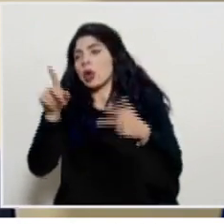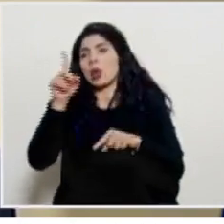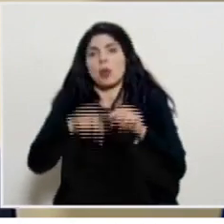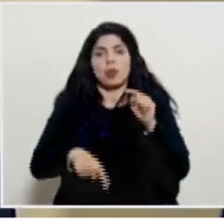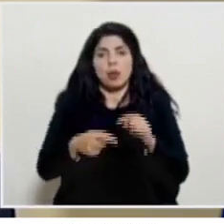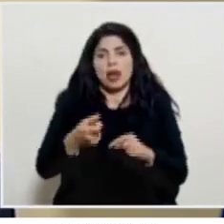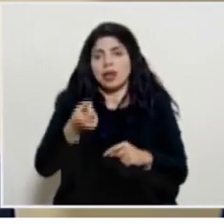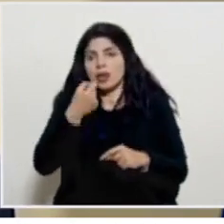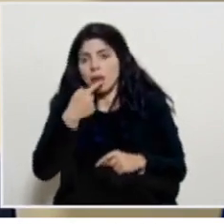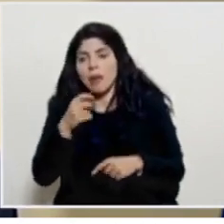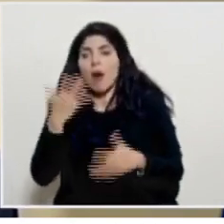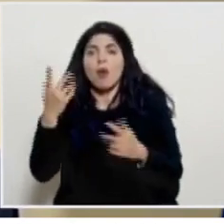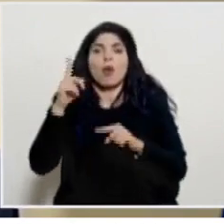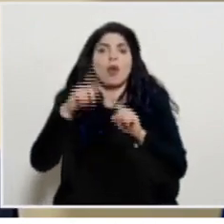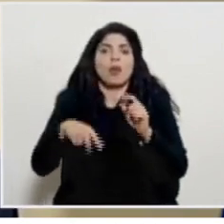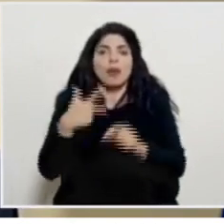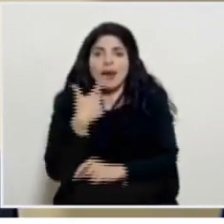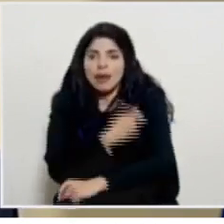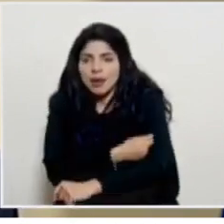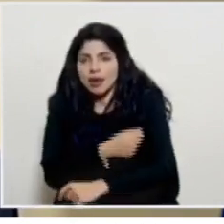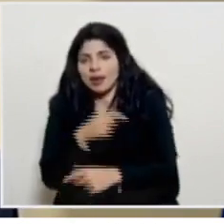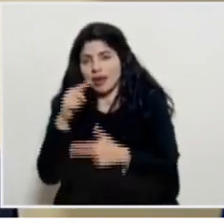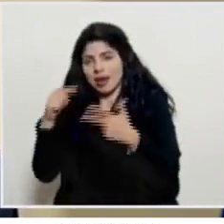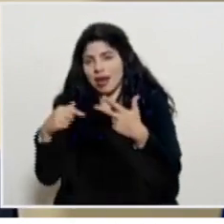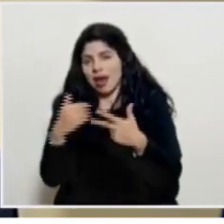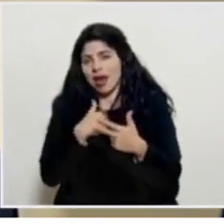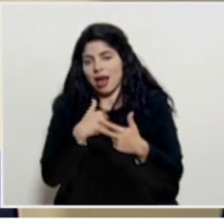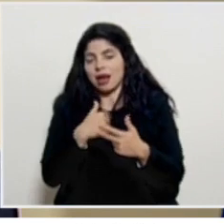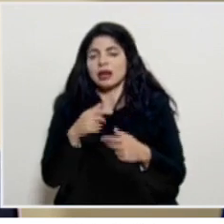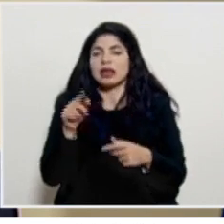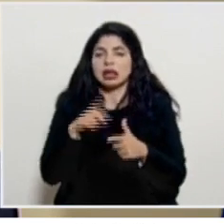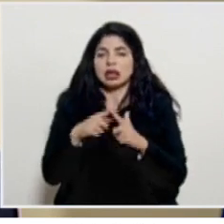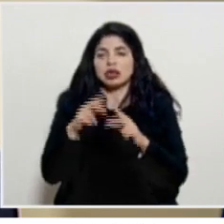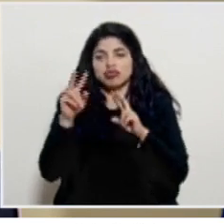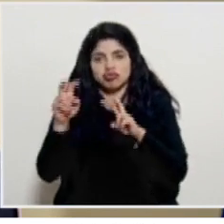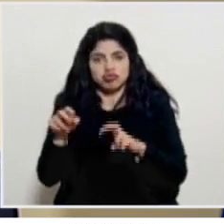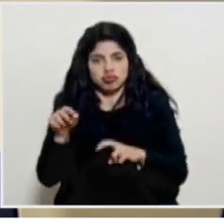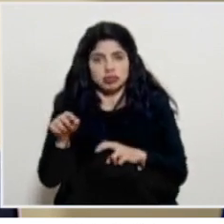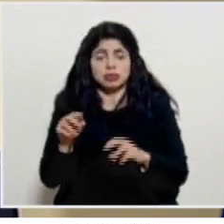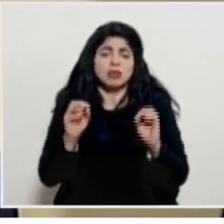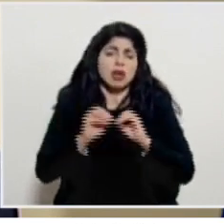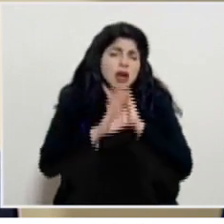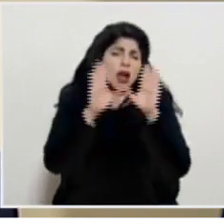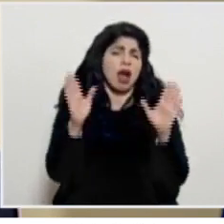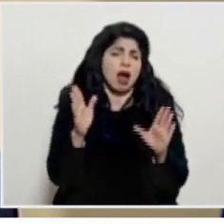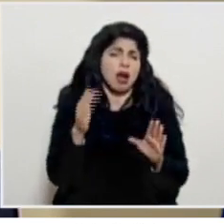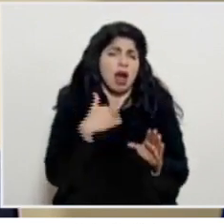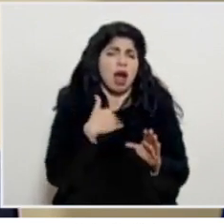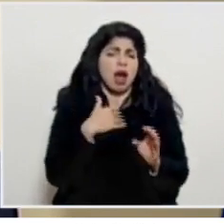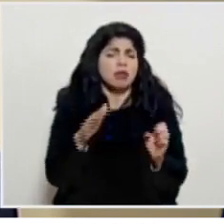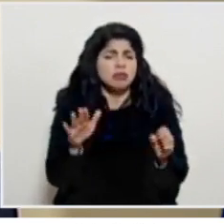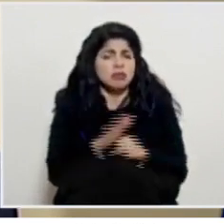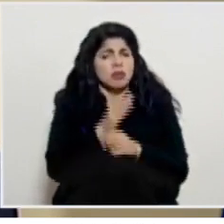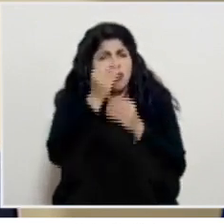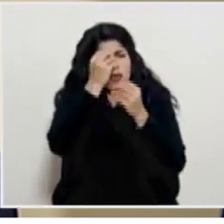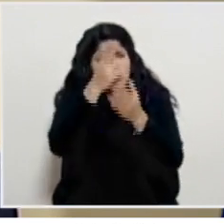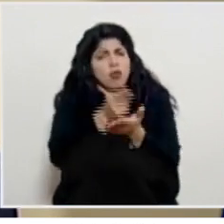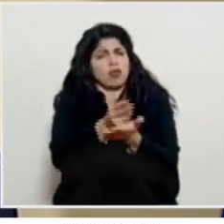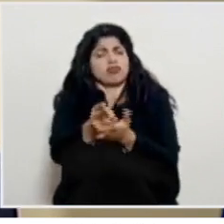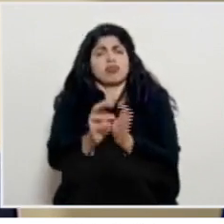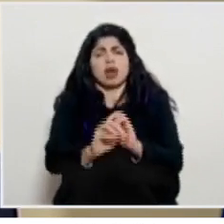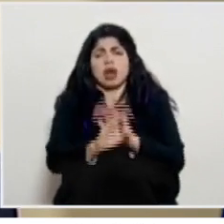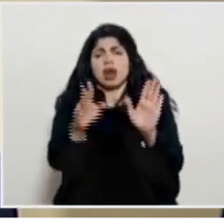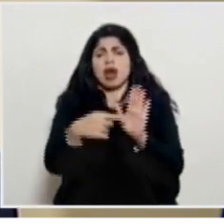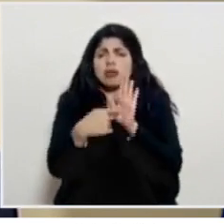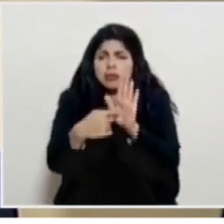medicamento o no deben colocarse esta vacuna claro que existirá toda la información transparente para que